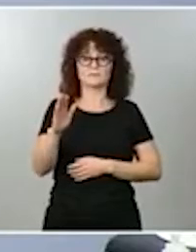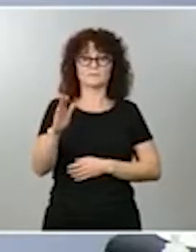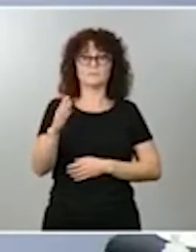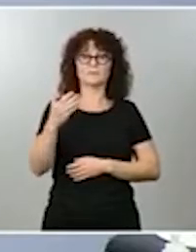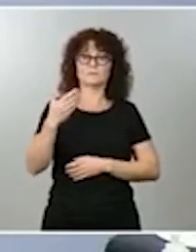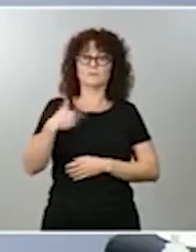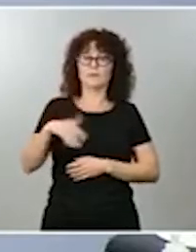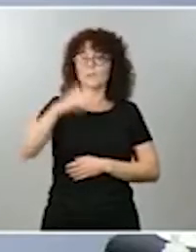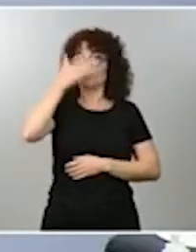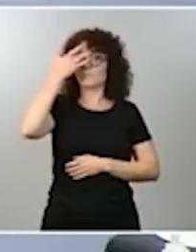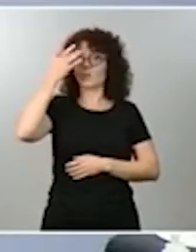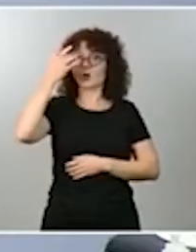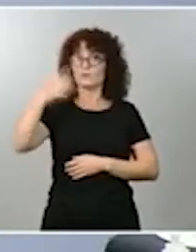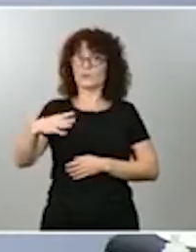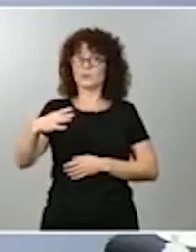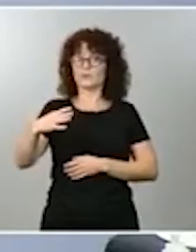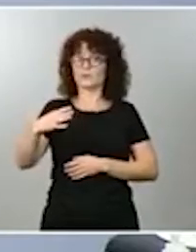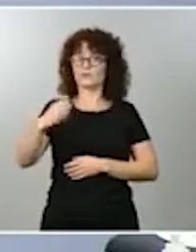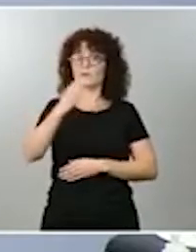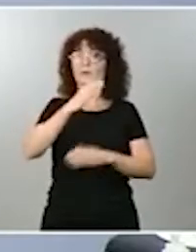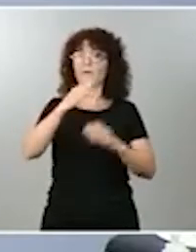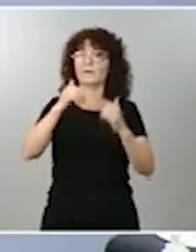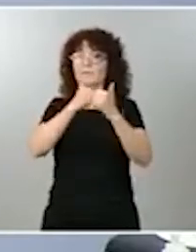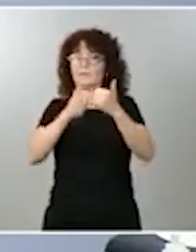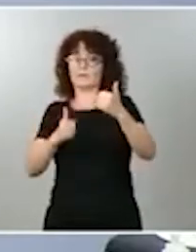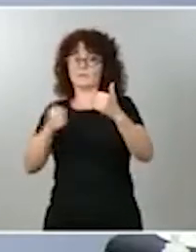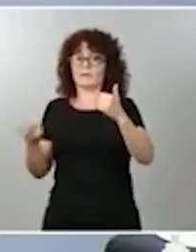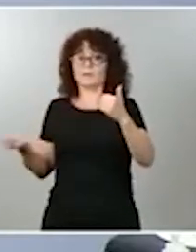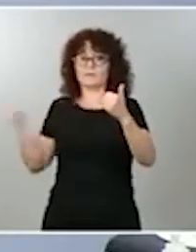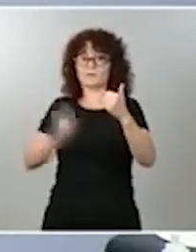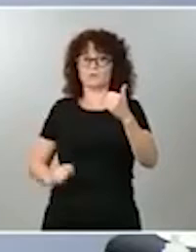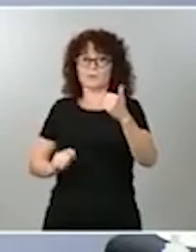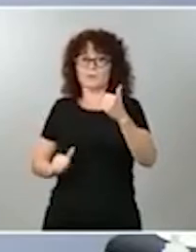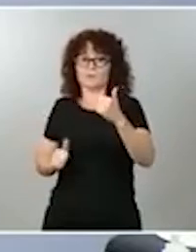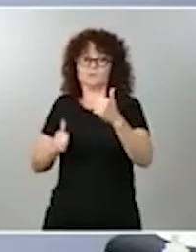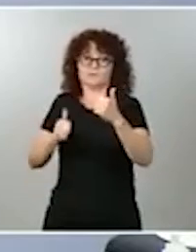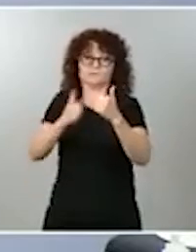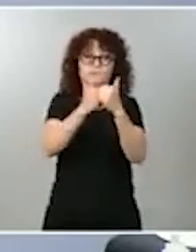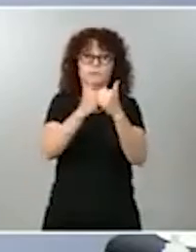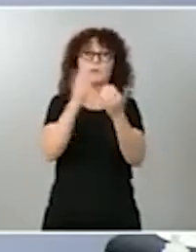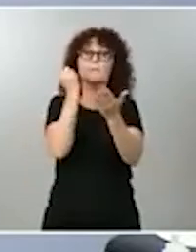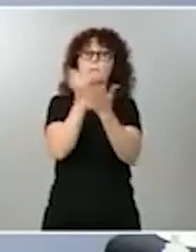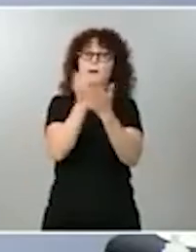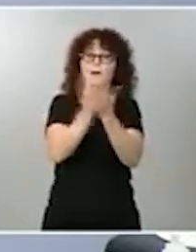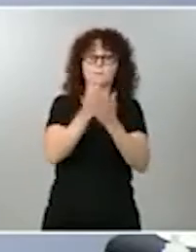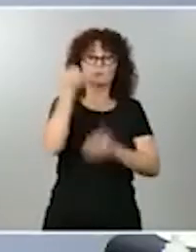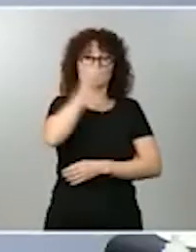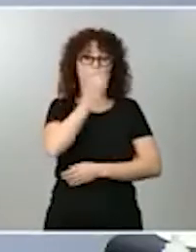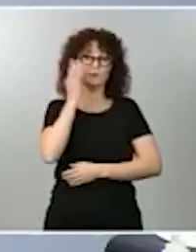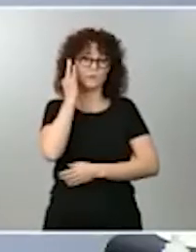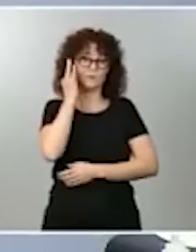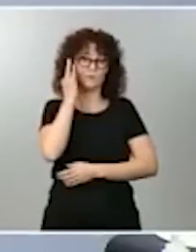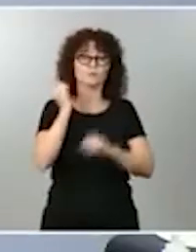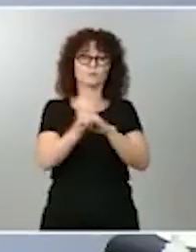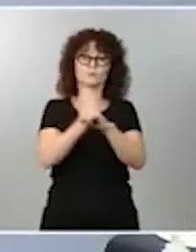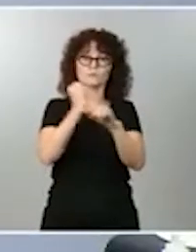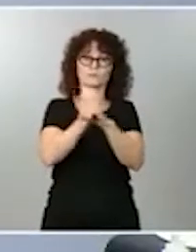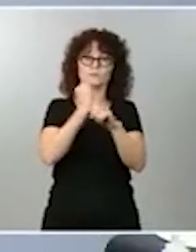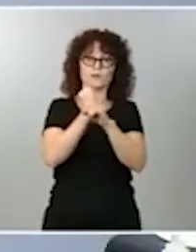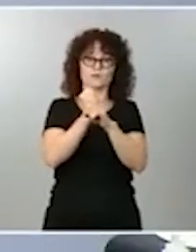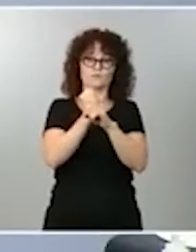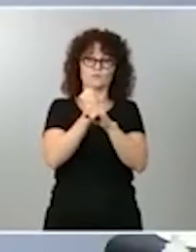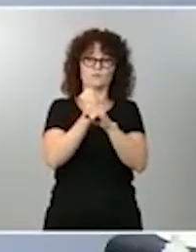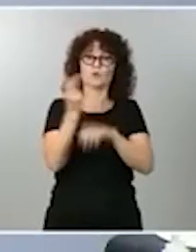vez la brecha retributiva y pagamos a las mujeres y a los hombres lo mismo por trabajos del mismo valor. Por tanto, que la